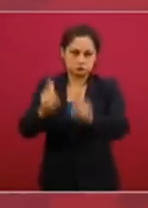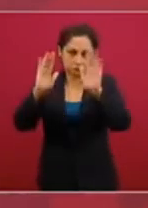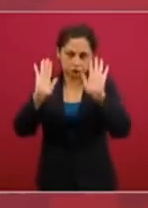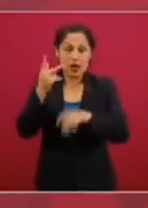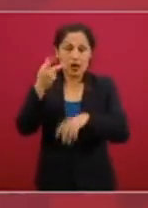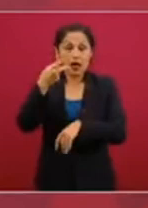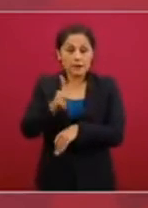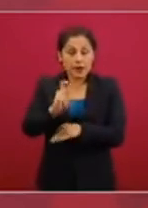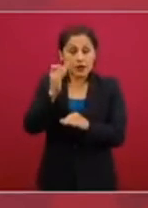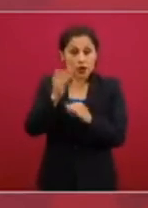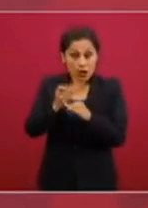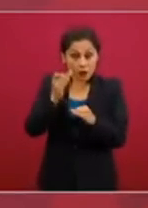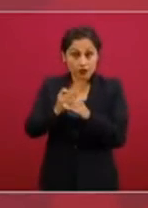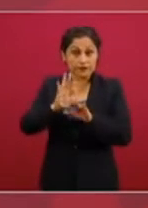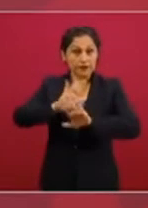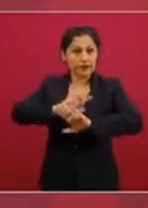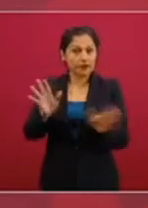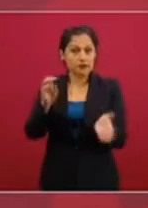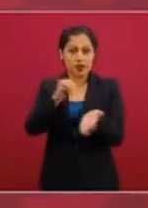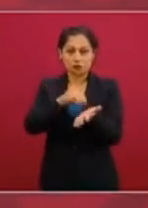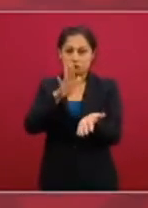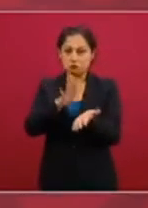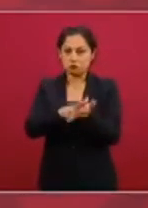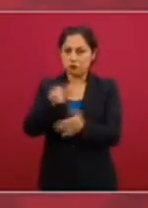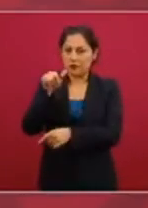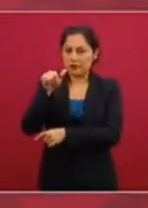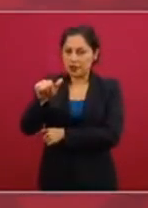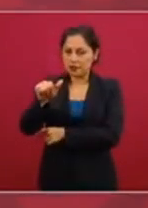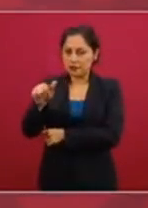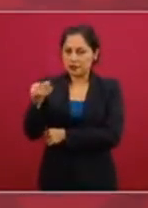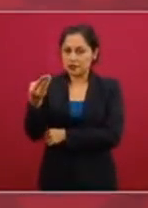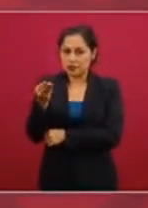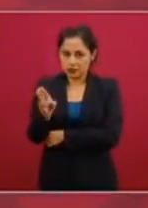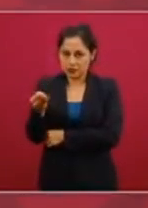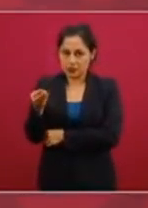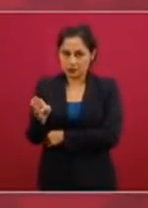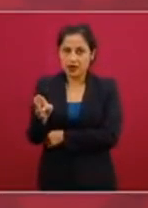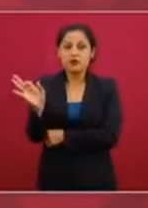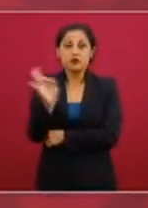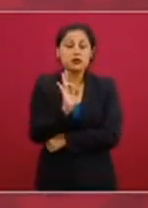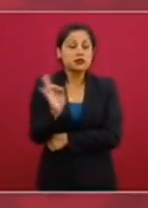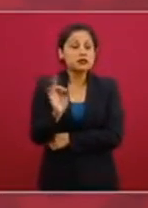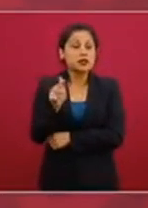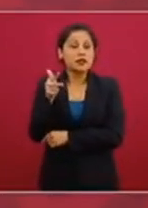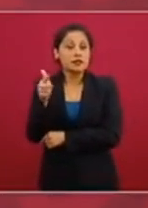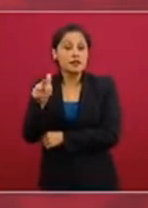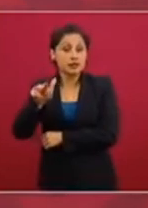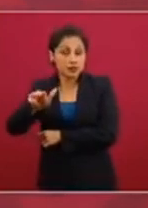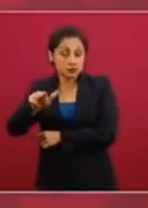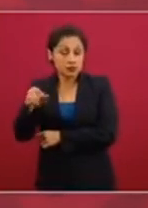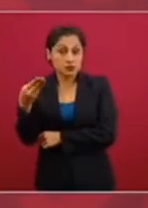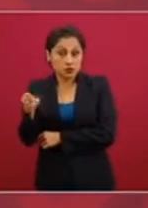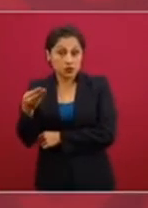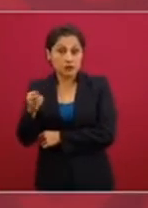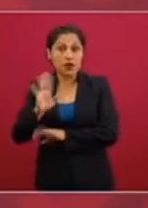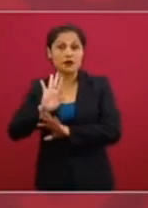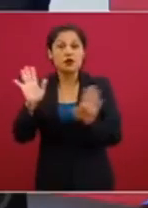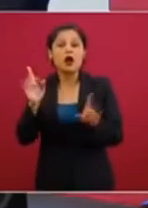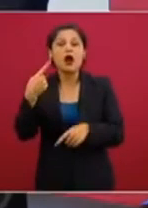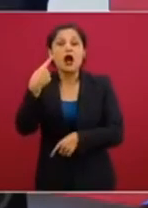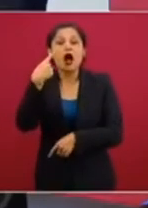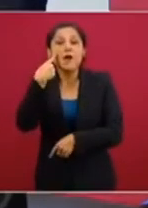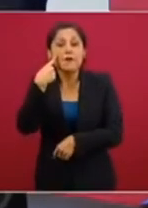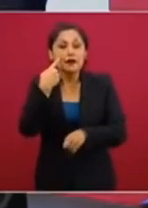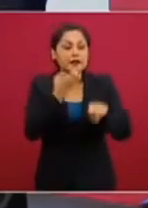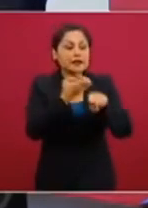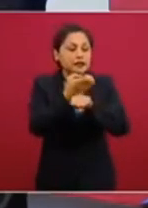17 de mayo, con una reapertura el 18 de mayo, si los municipios que hoy están con